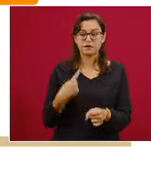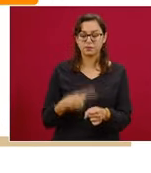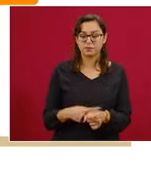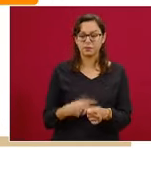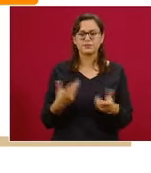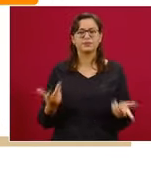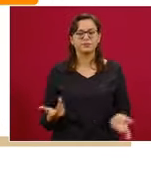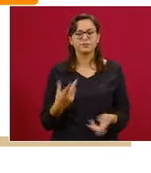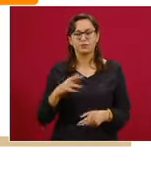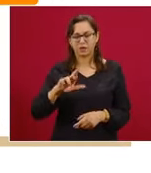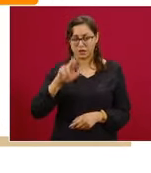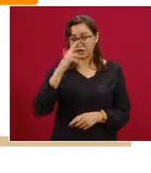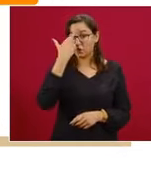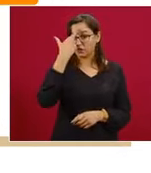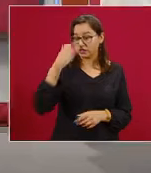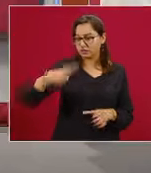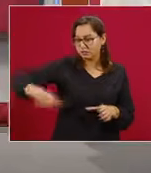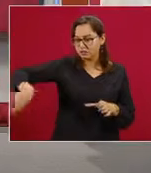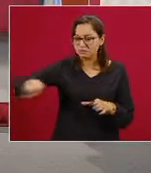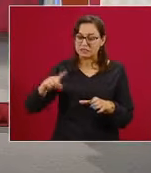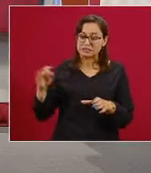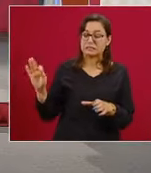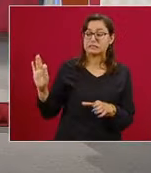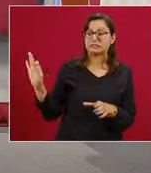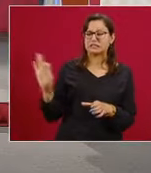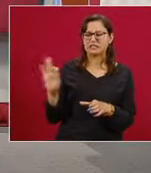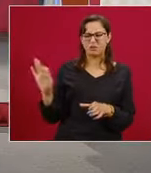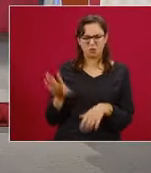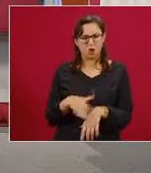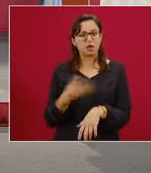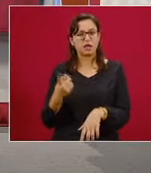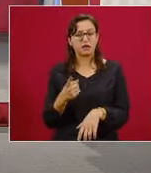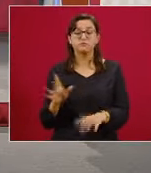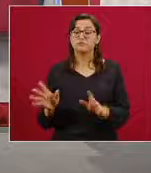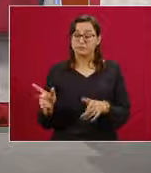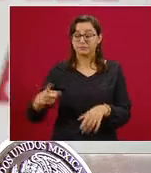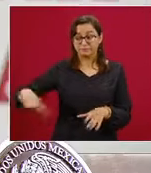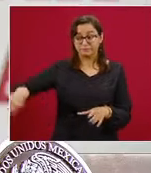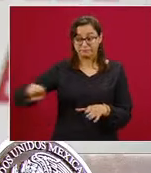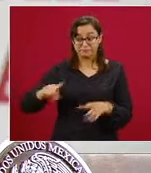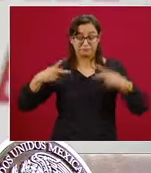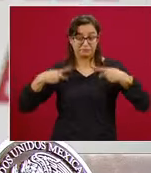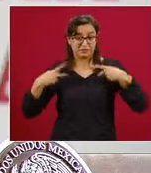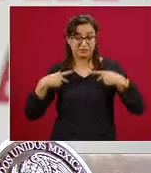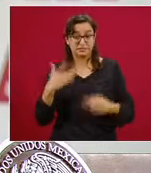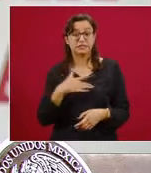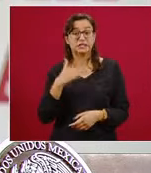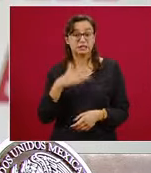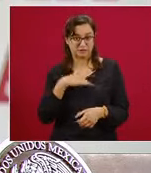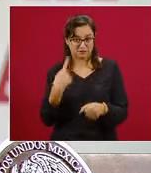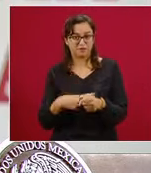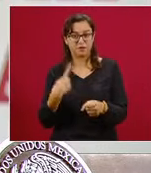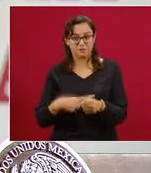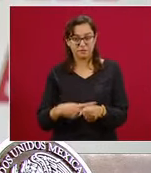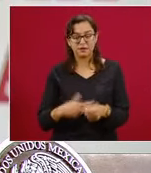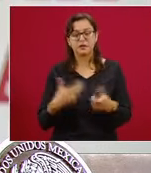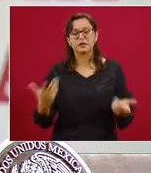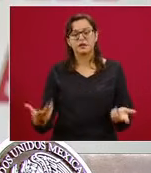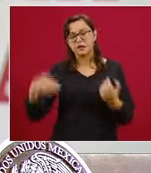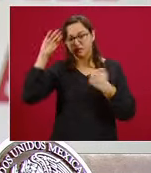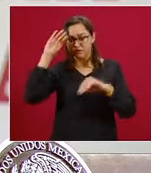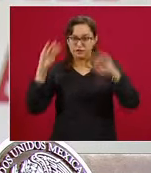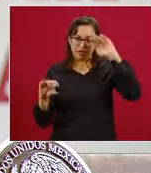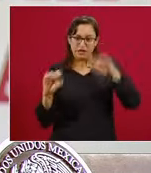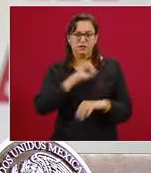sospechosos, recordar, son personas que tienen las manifestaciones clínicas de COVID, fiebre, tos, dolor de garganta,